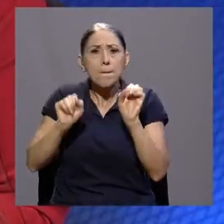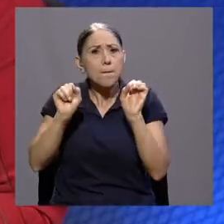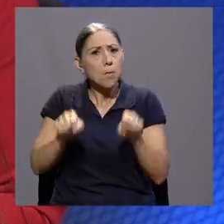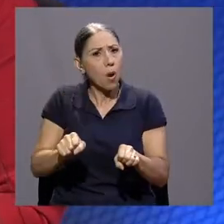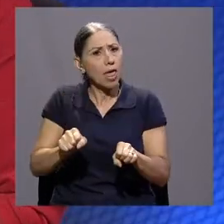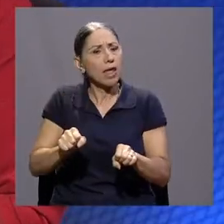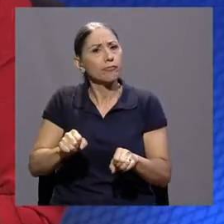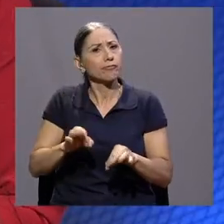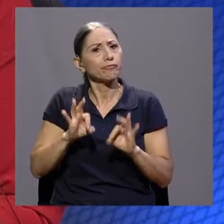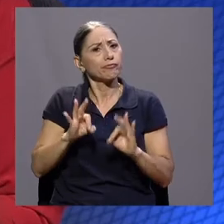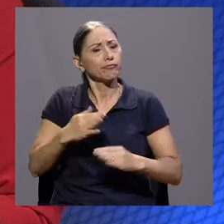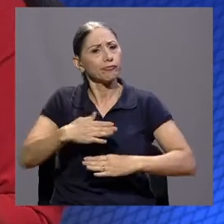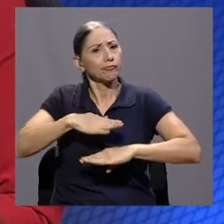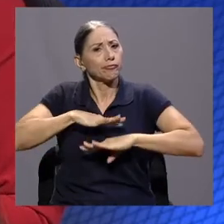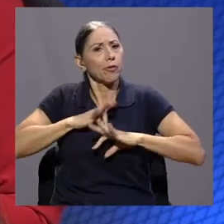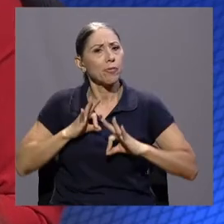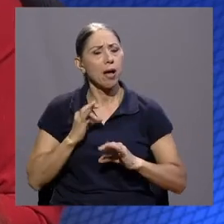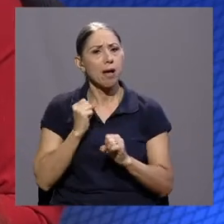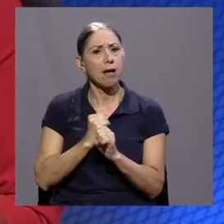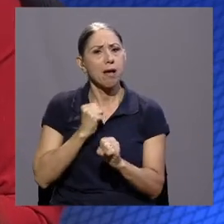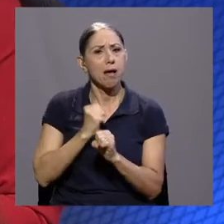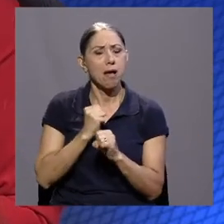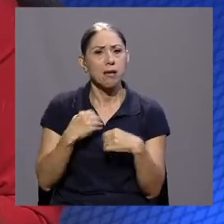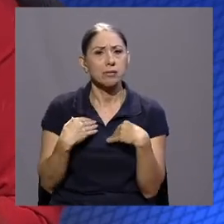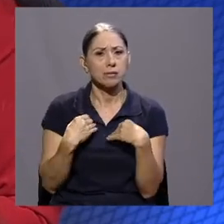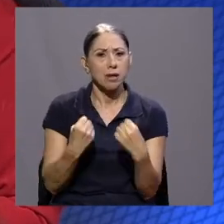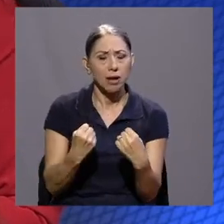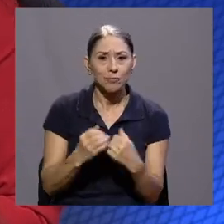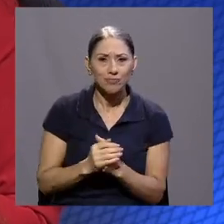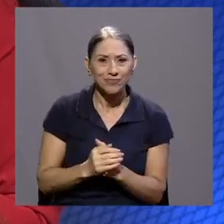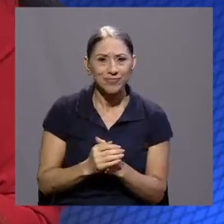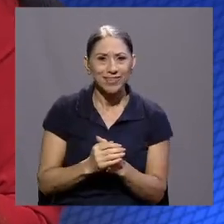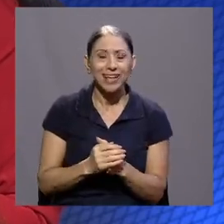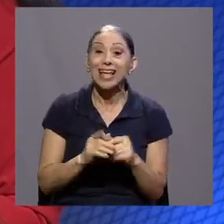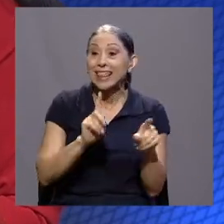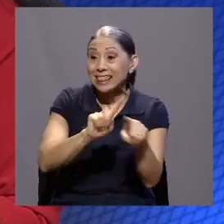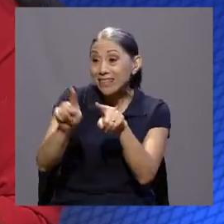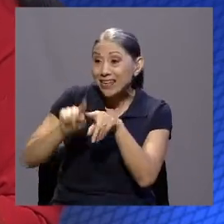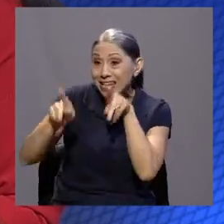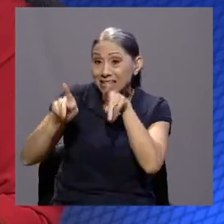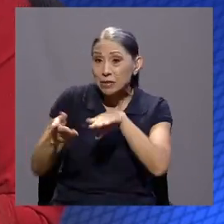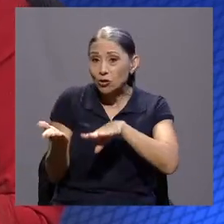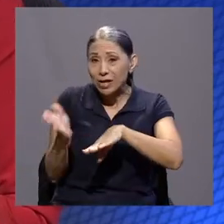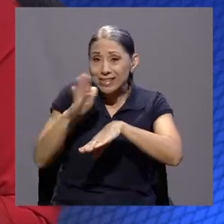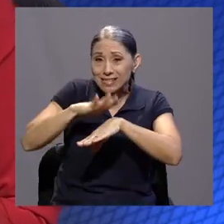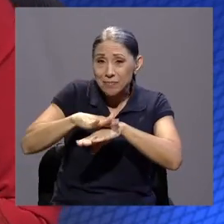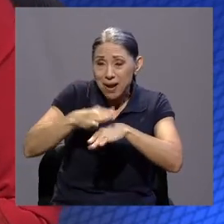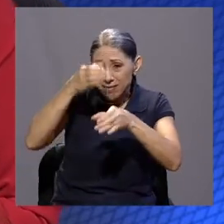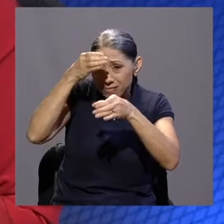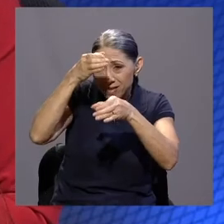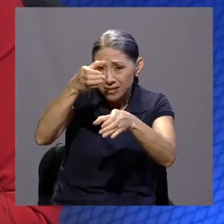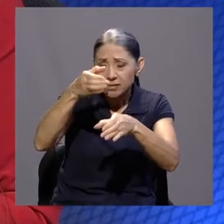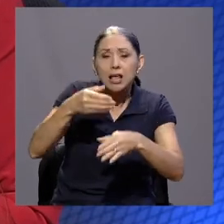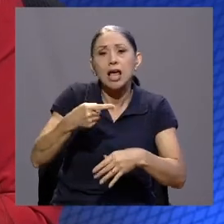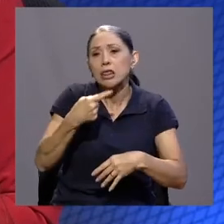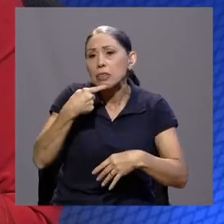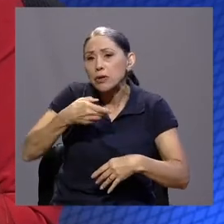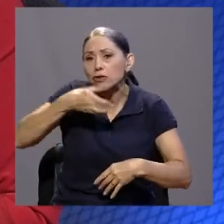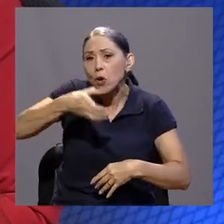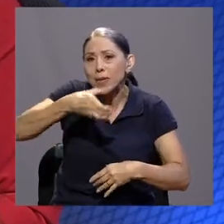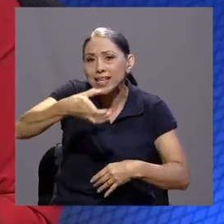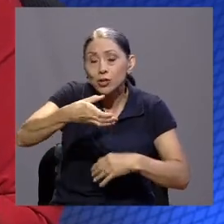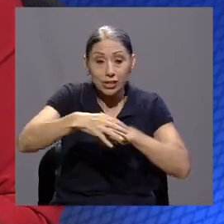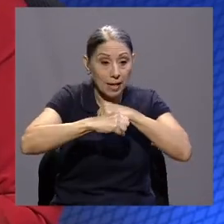con el trabajo que están realizando. Y sí, entre diferentes expertos se realizaron unas recomendaciones, se realizó la campaña en diferentes medios de